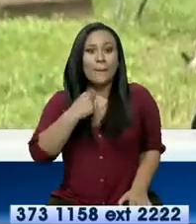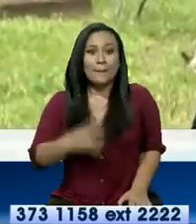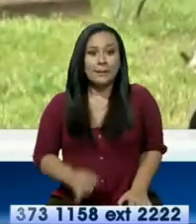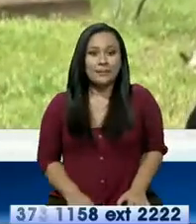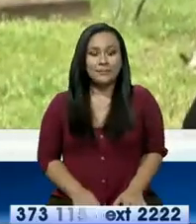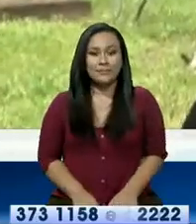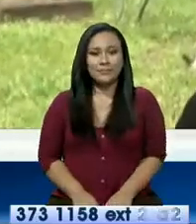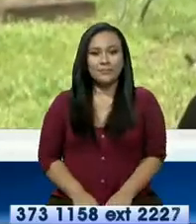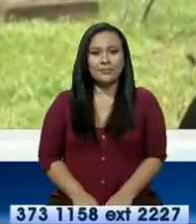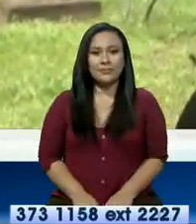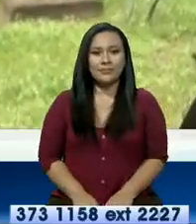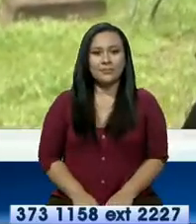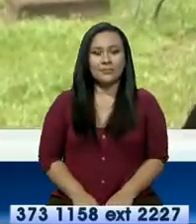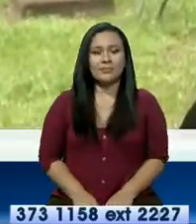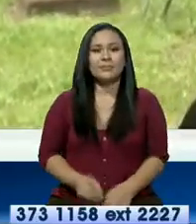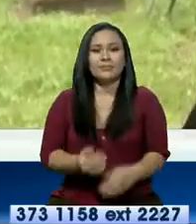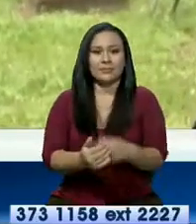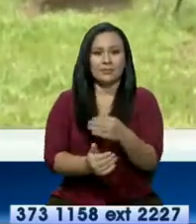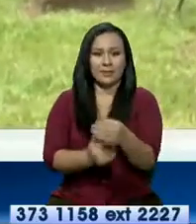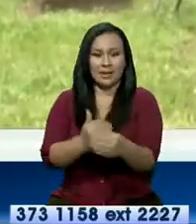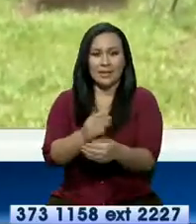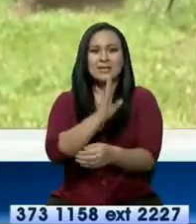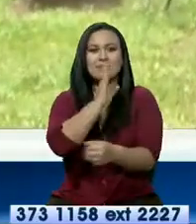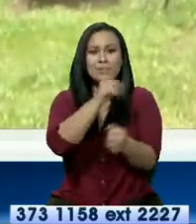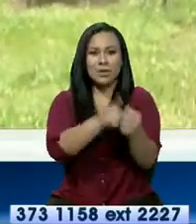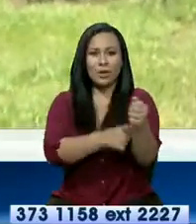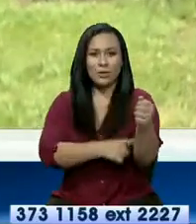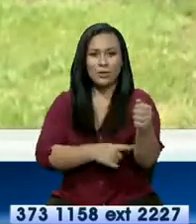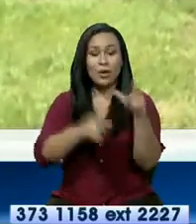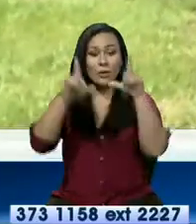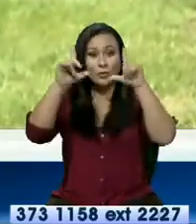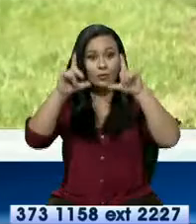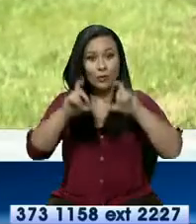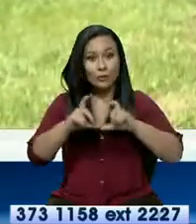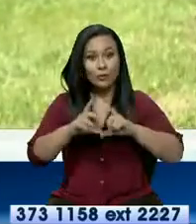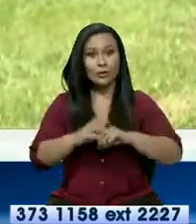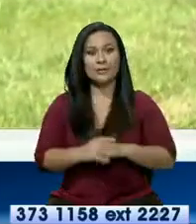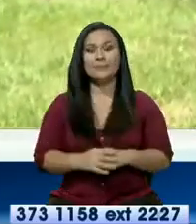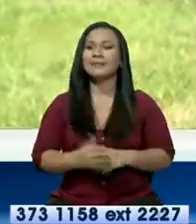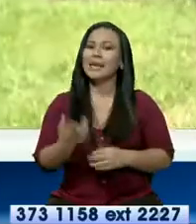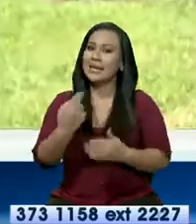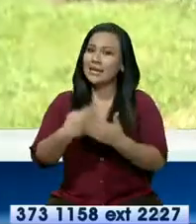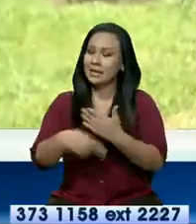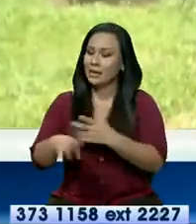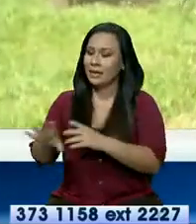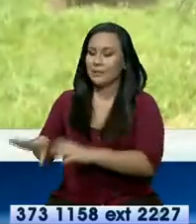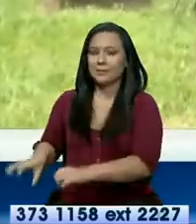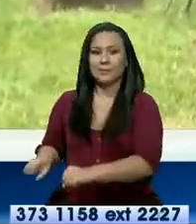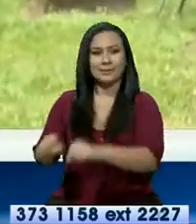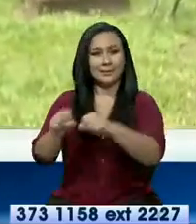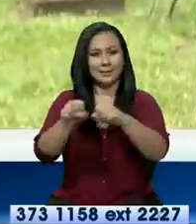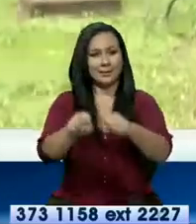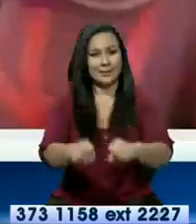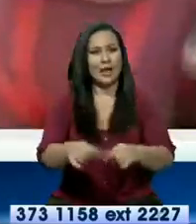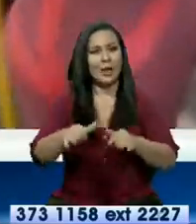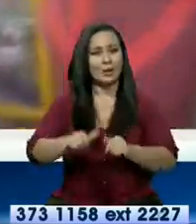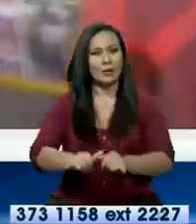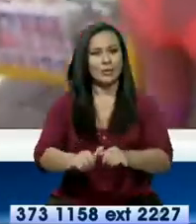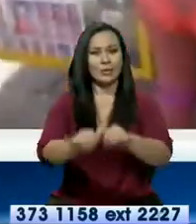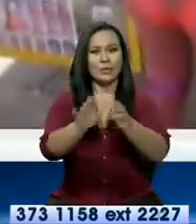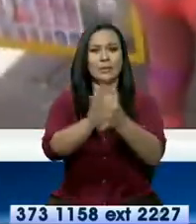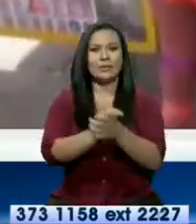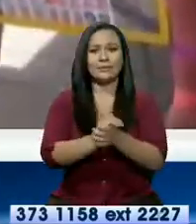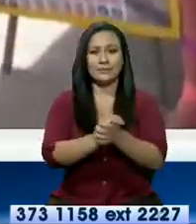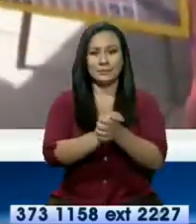costumbres de traer a nuestros hijos a seguir la misma tradición. Sin